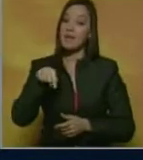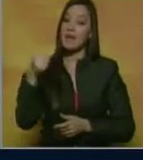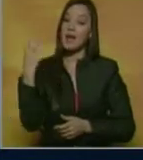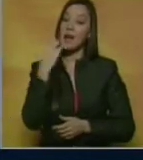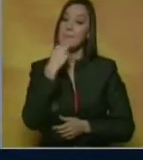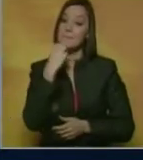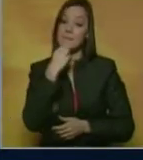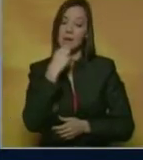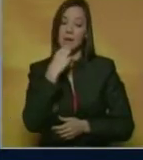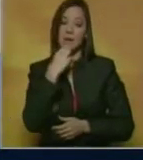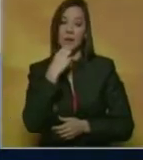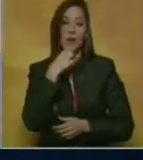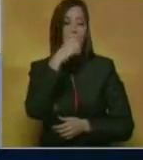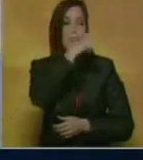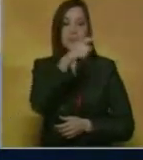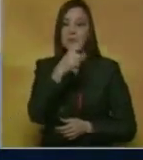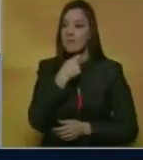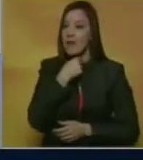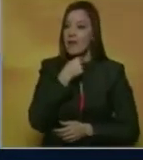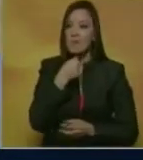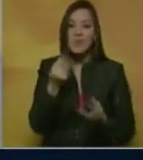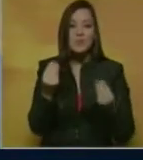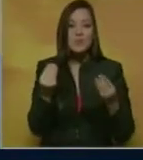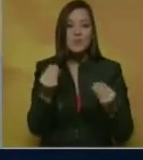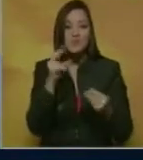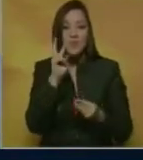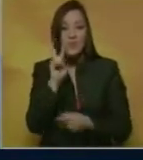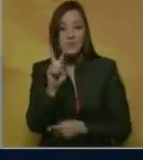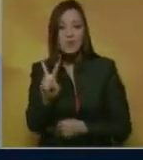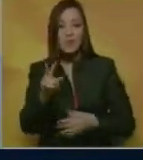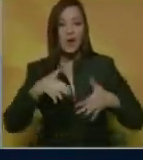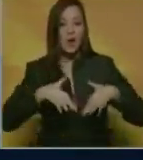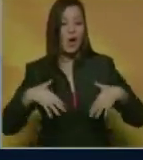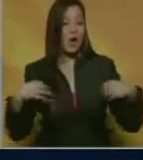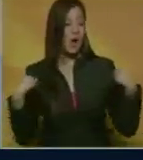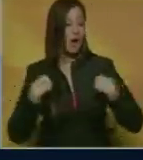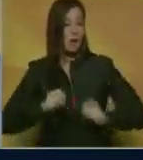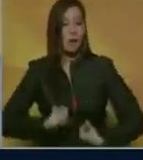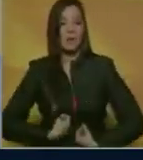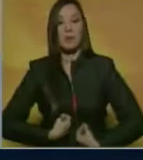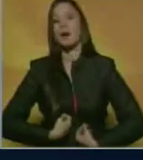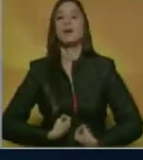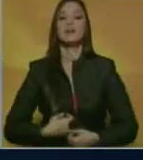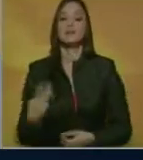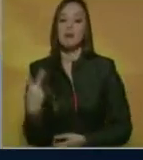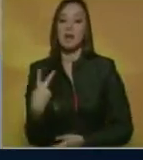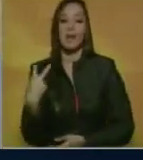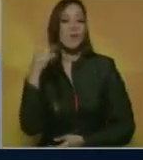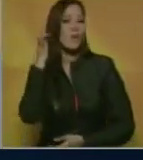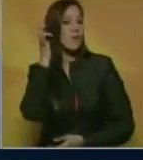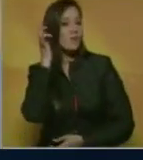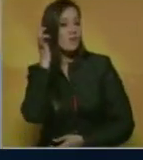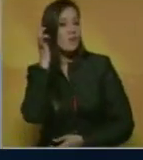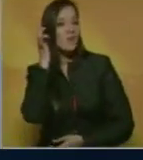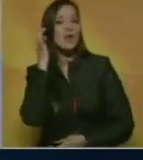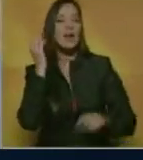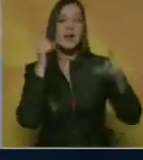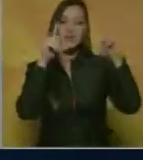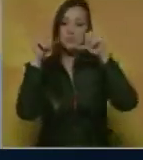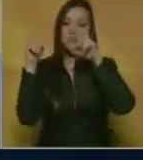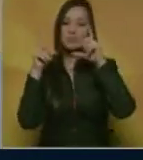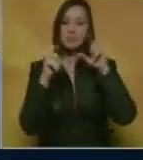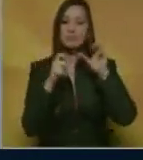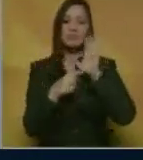enloqueció a sus seguidores con la presencia de Cara Dellen Bean y Kay Moss como imagen del estilo británico frente al